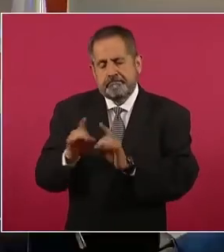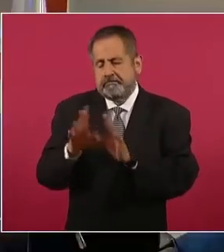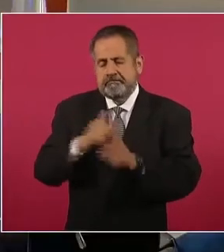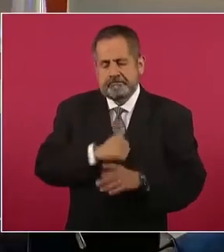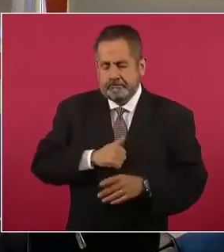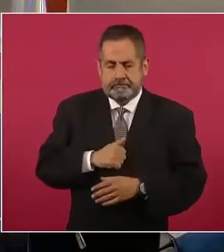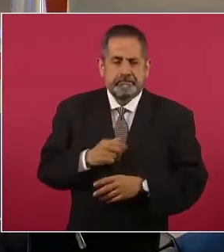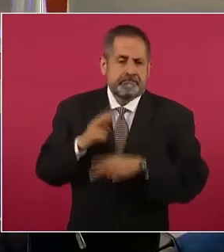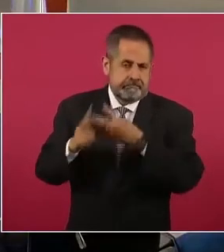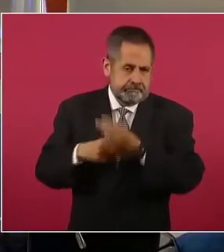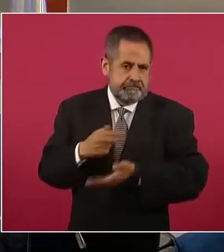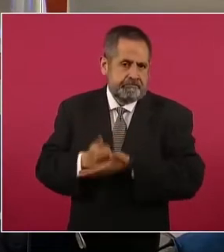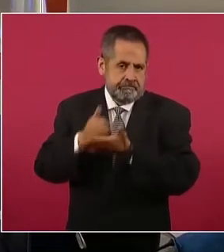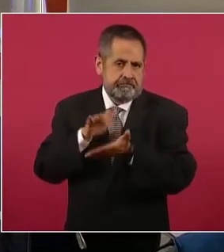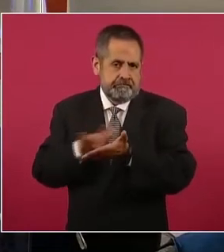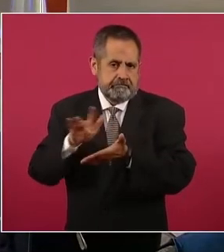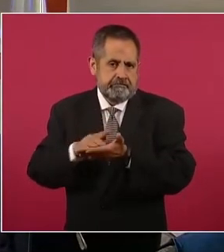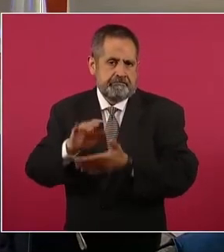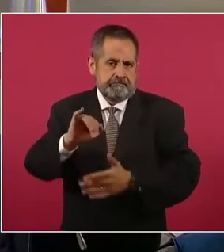Siguiente.